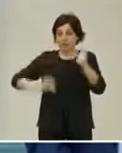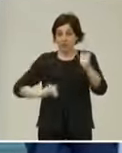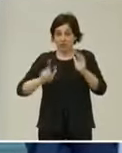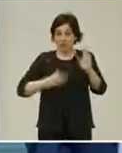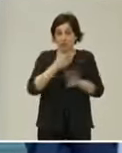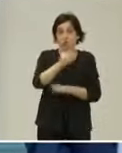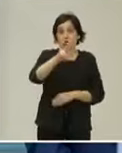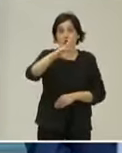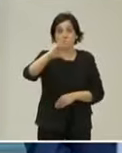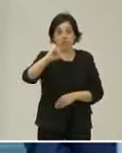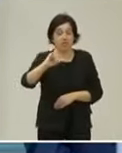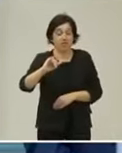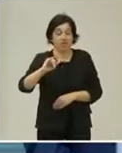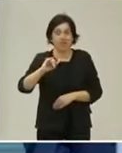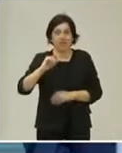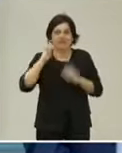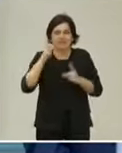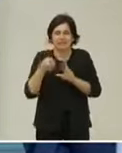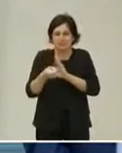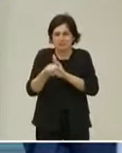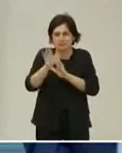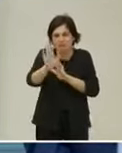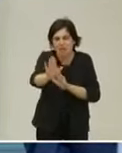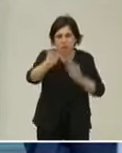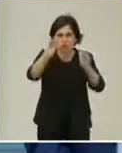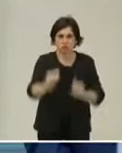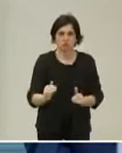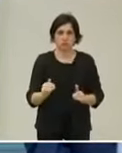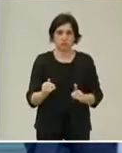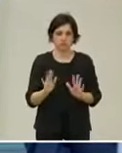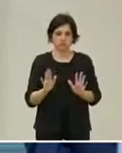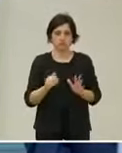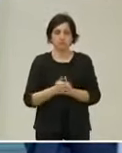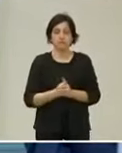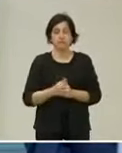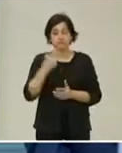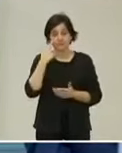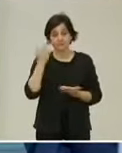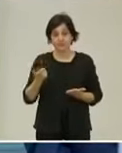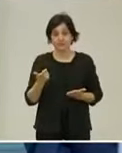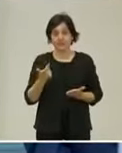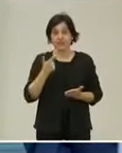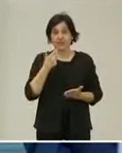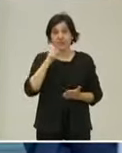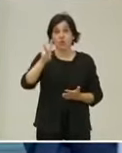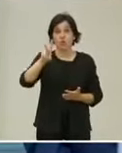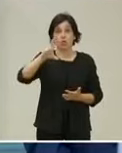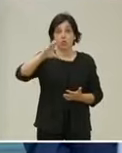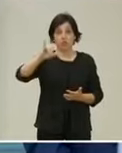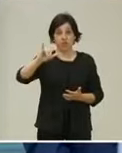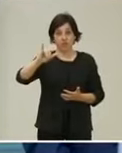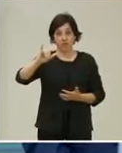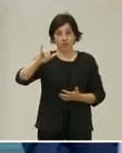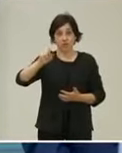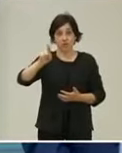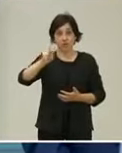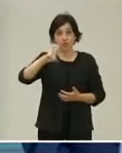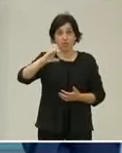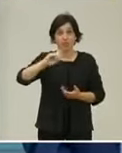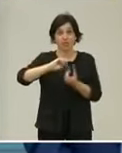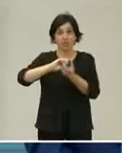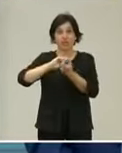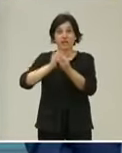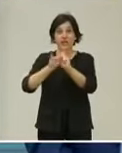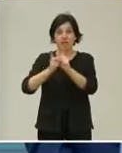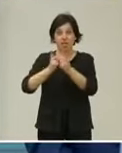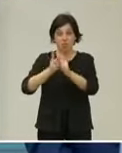en las UCIs del Servicio Cantabro de Salud. Para que se hagan una idea, esta adecuación de las UCIs ha supuesto cambiar las